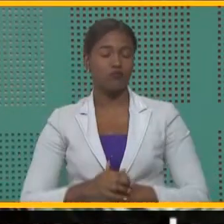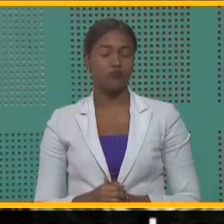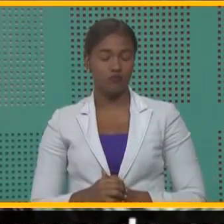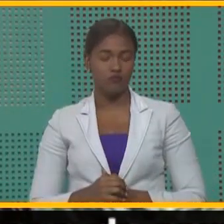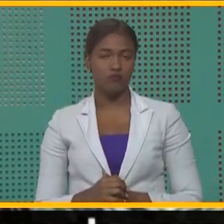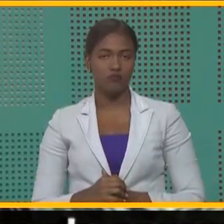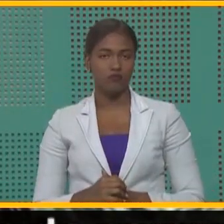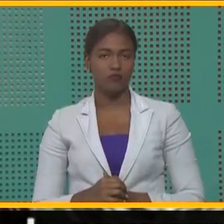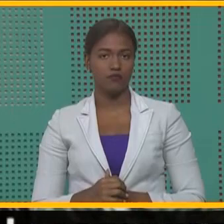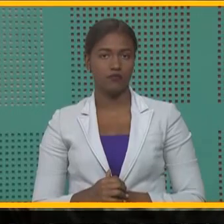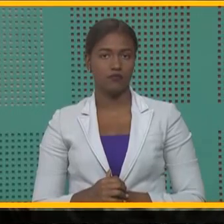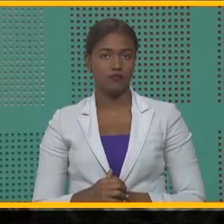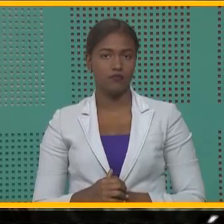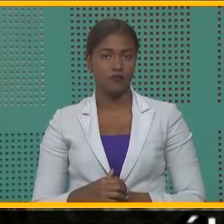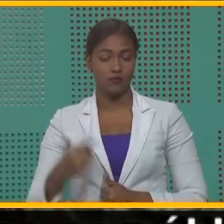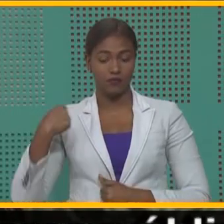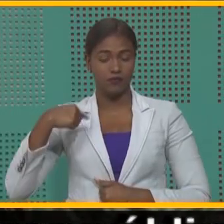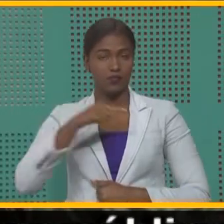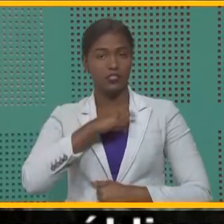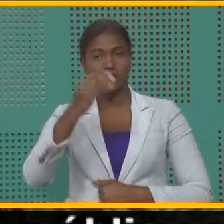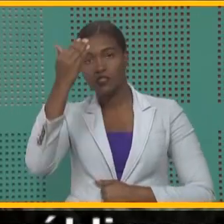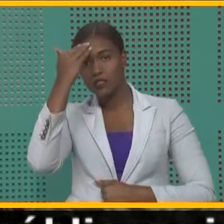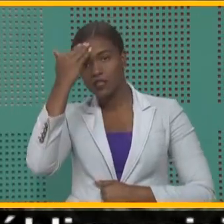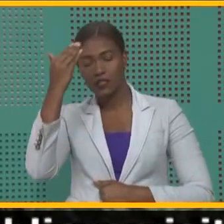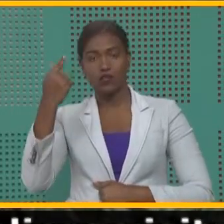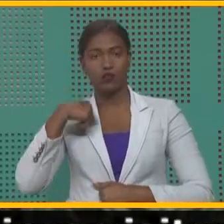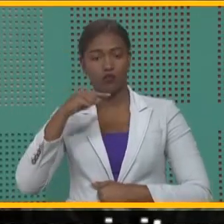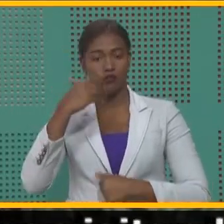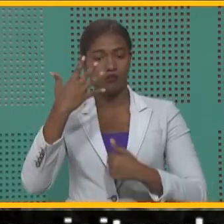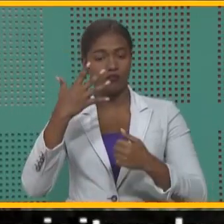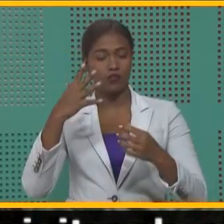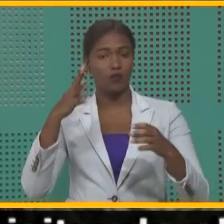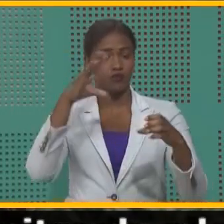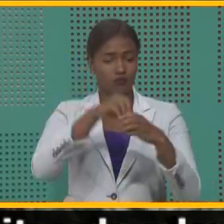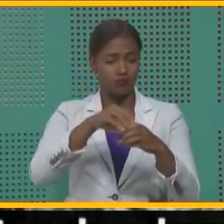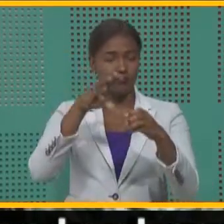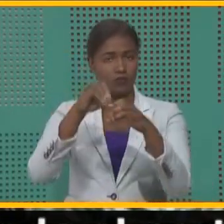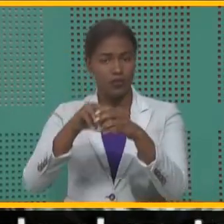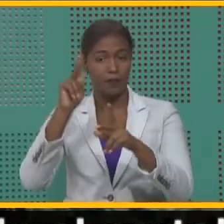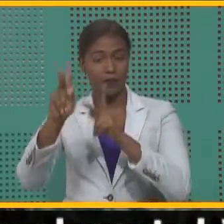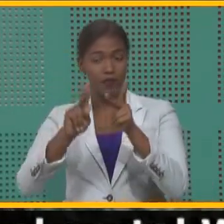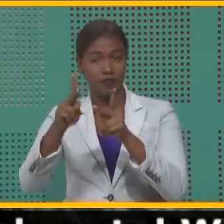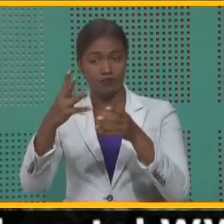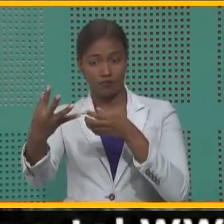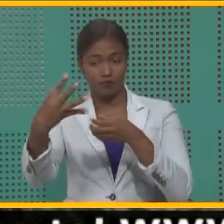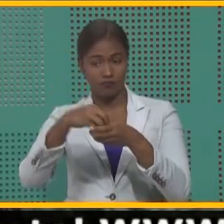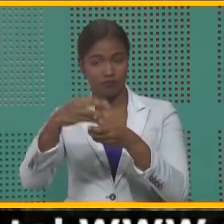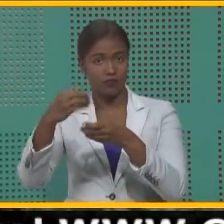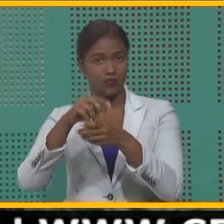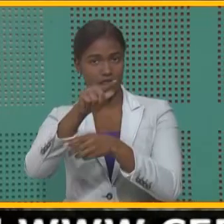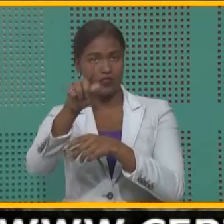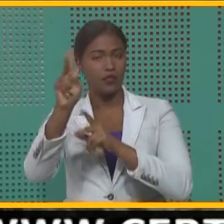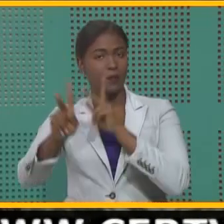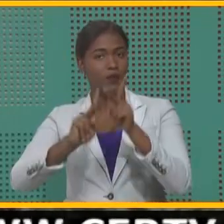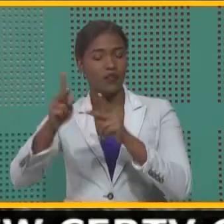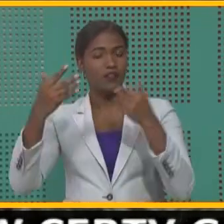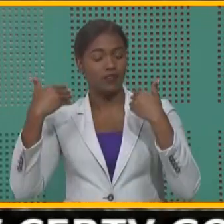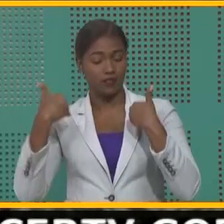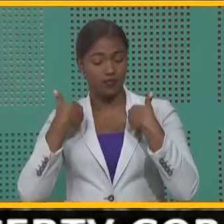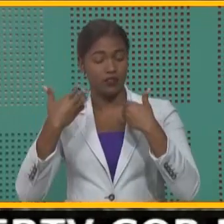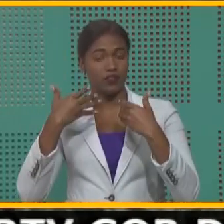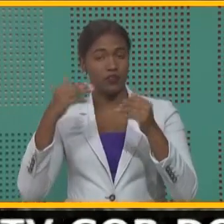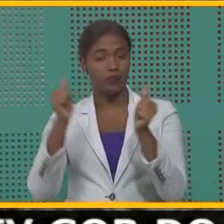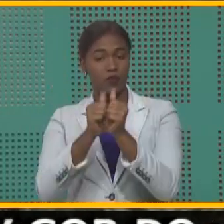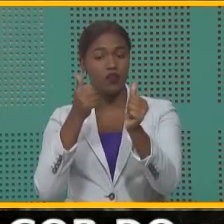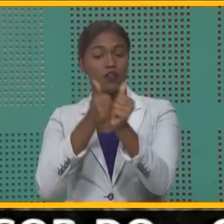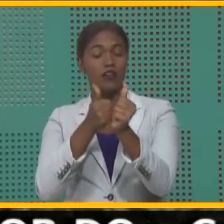Nosotros sabemos que mientras más se involucra la población, mientras más se involucran las personas que tienen poder de